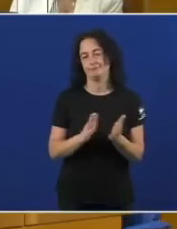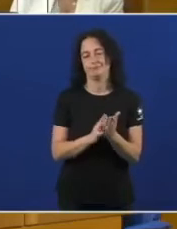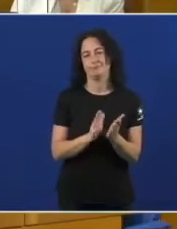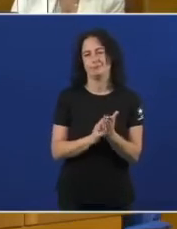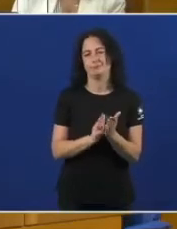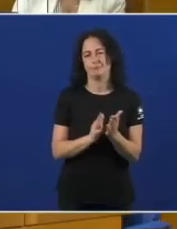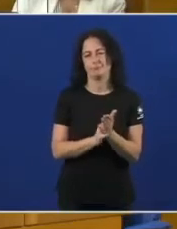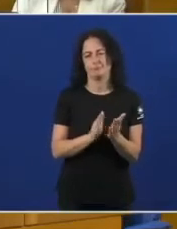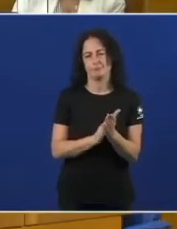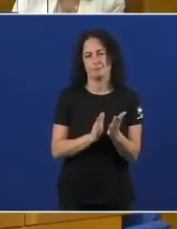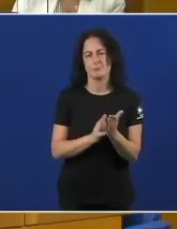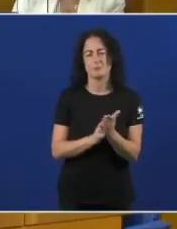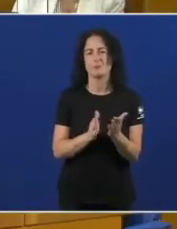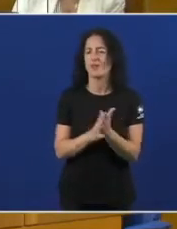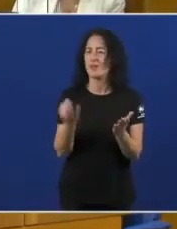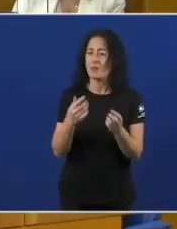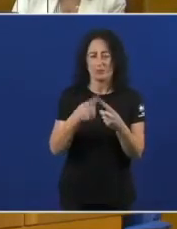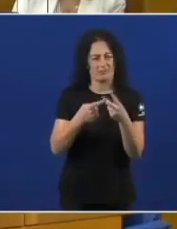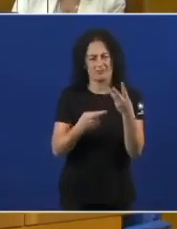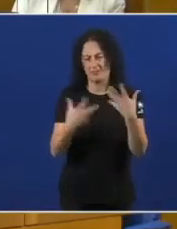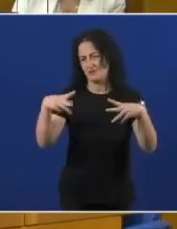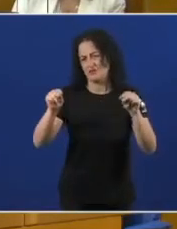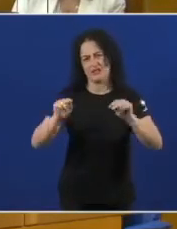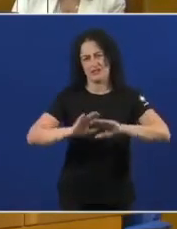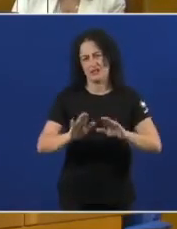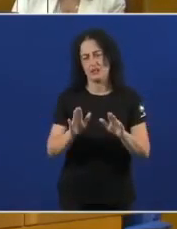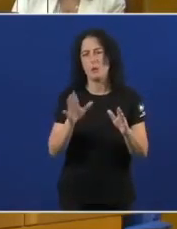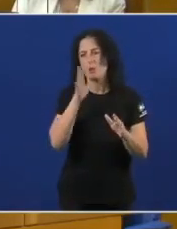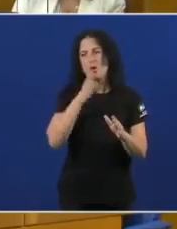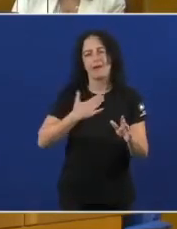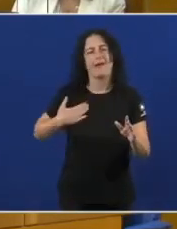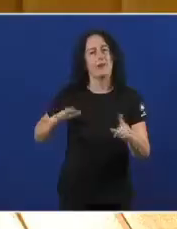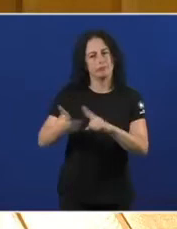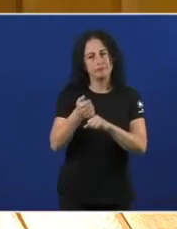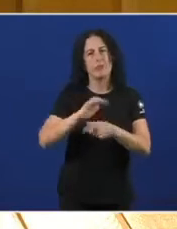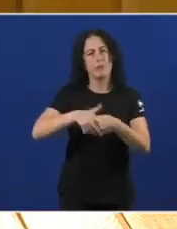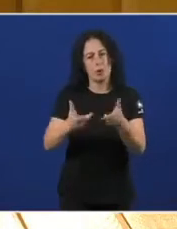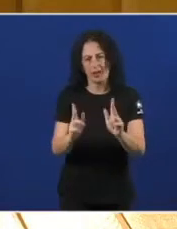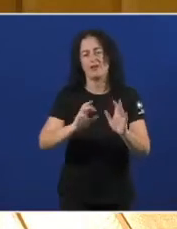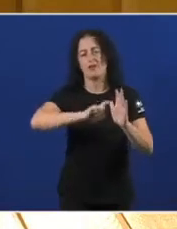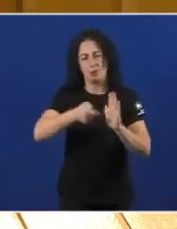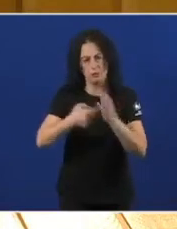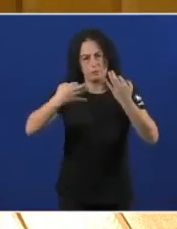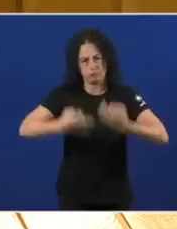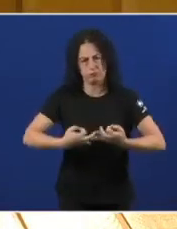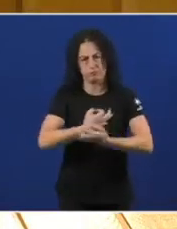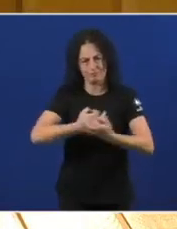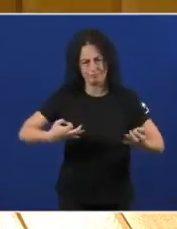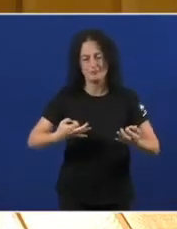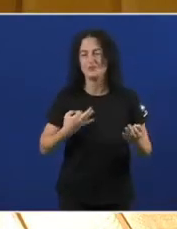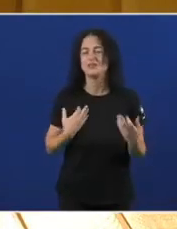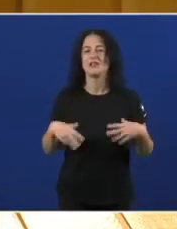Temos que acabar Con todo isto Si queremos Unha democracia plena E remato Señor